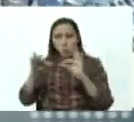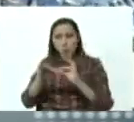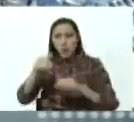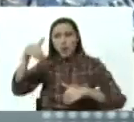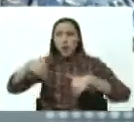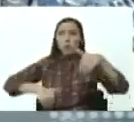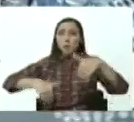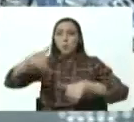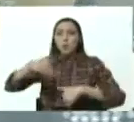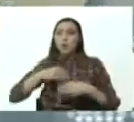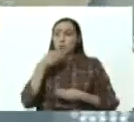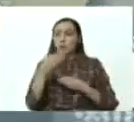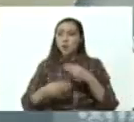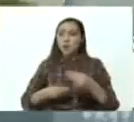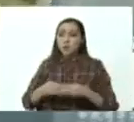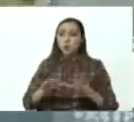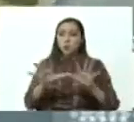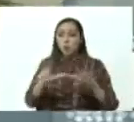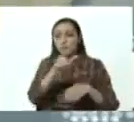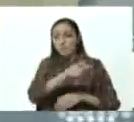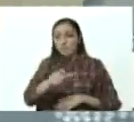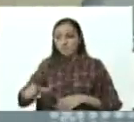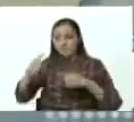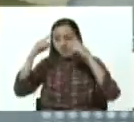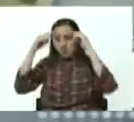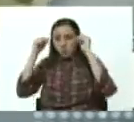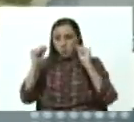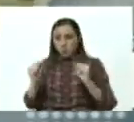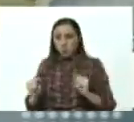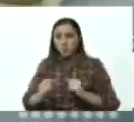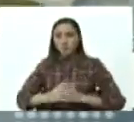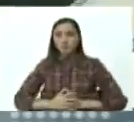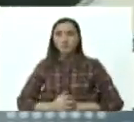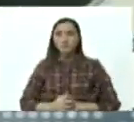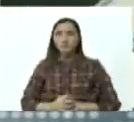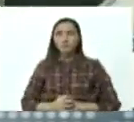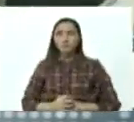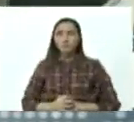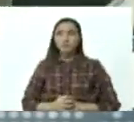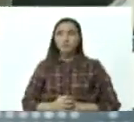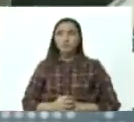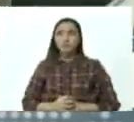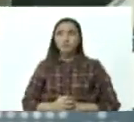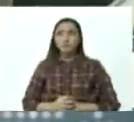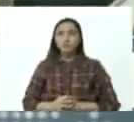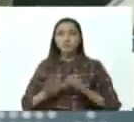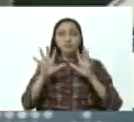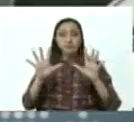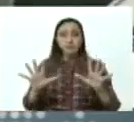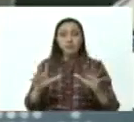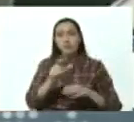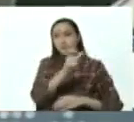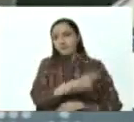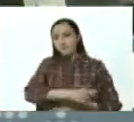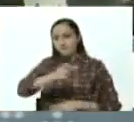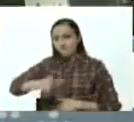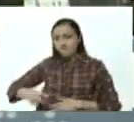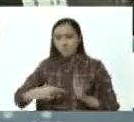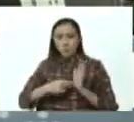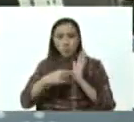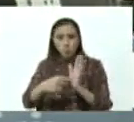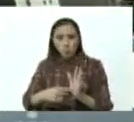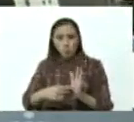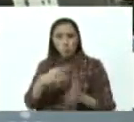votación que la hicieron 10 académicos 10 profesionales 10 figuras de nuestros medios